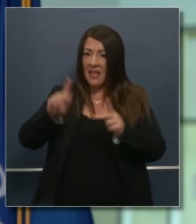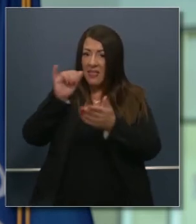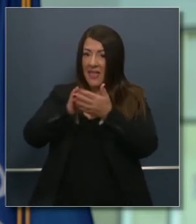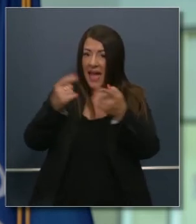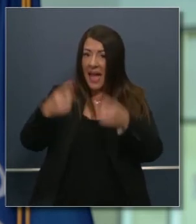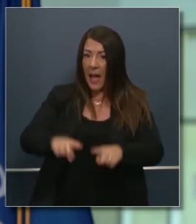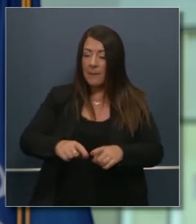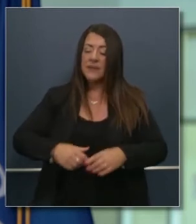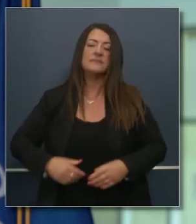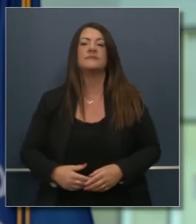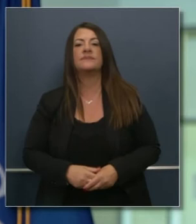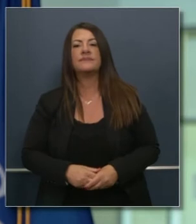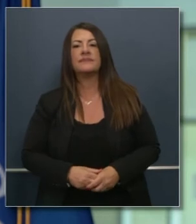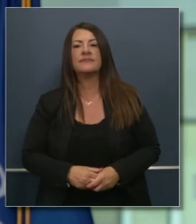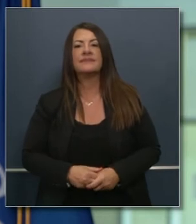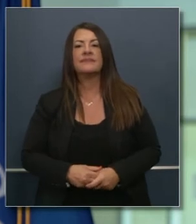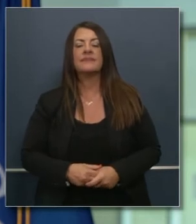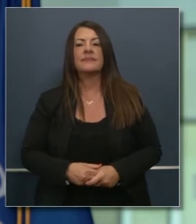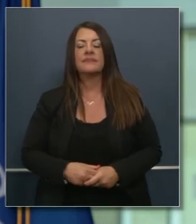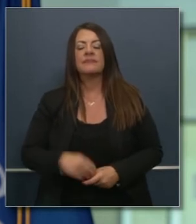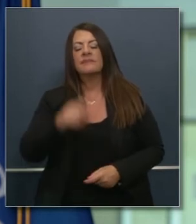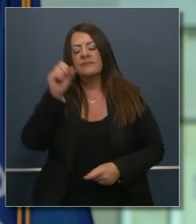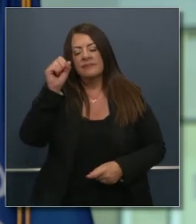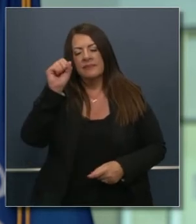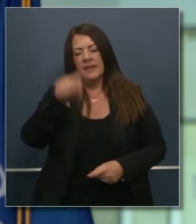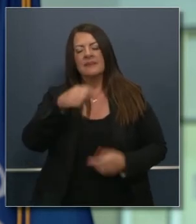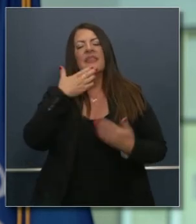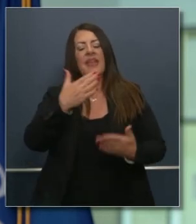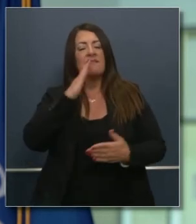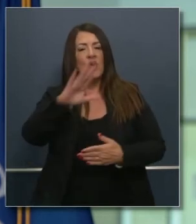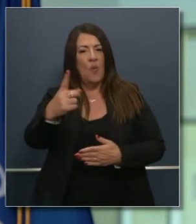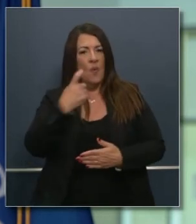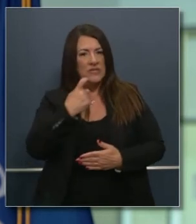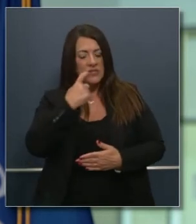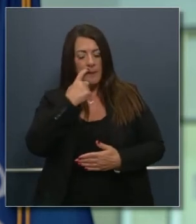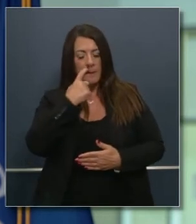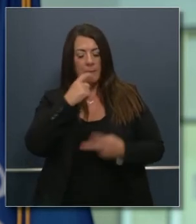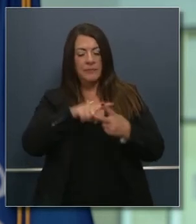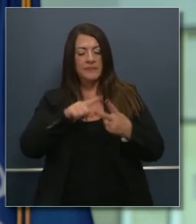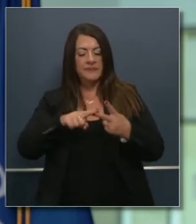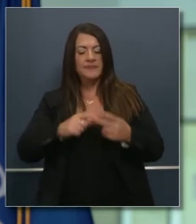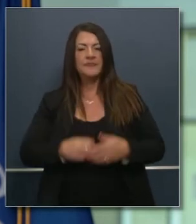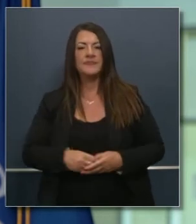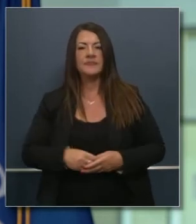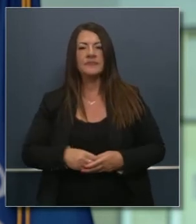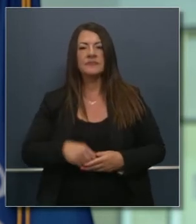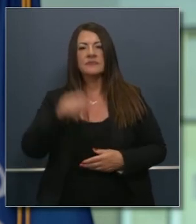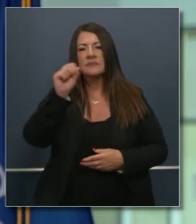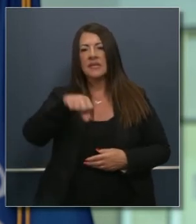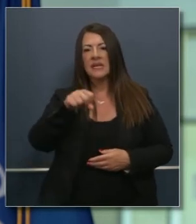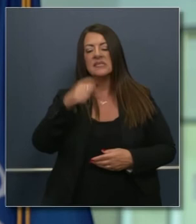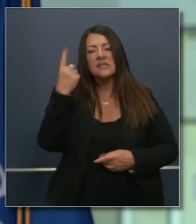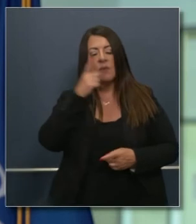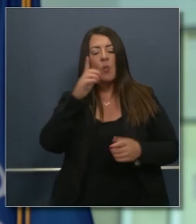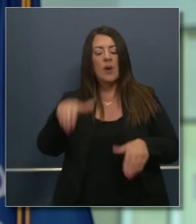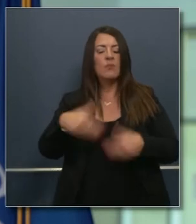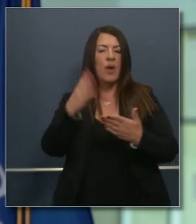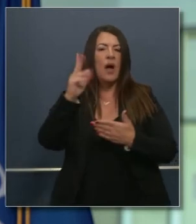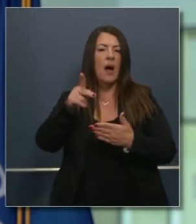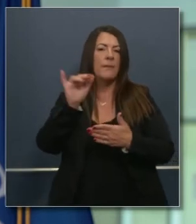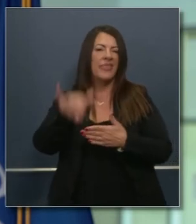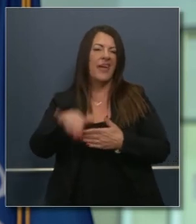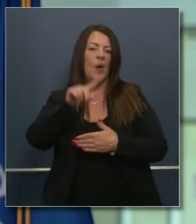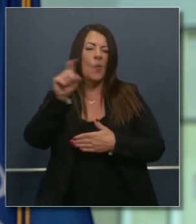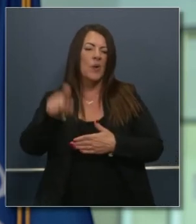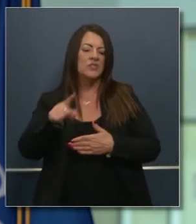por las preguntas ya que abrí la puerta abrí la conversación en anticipación claramente sabía